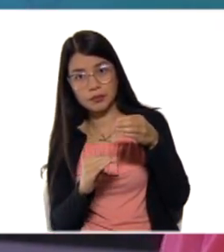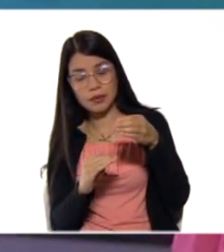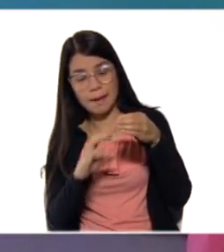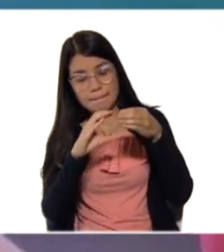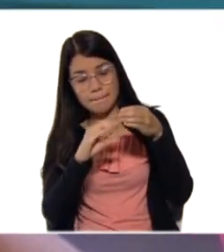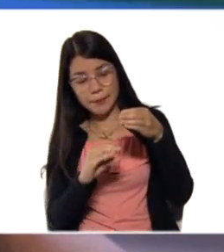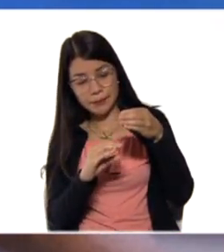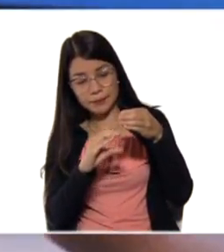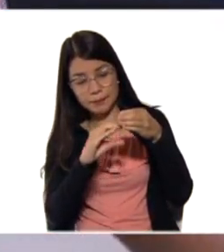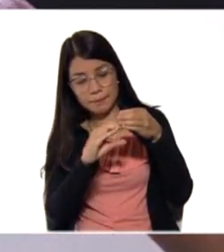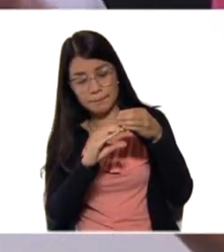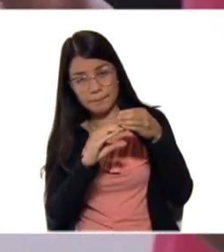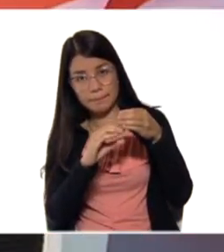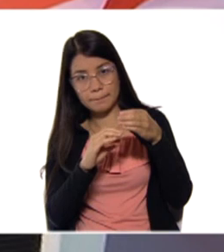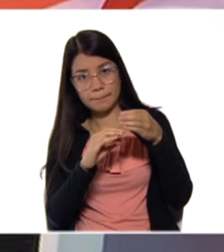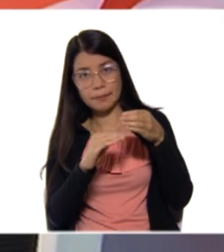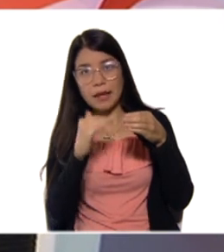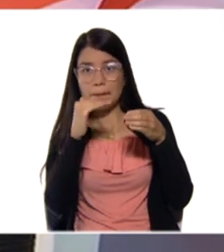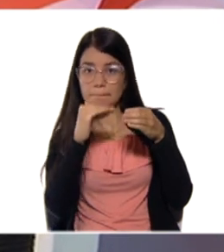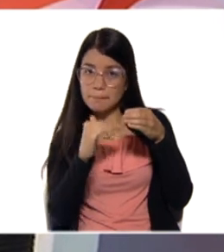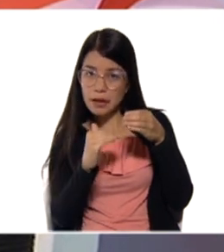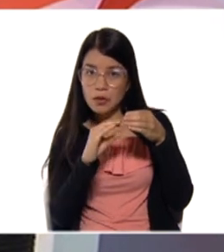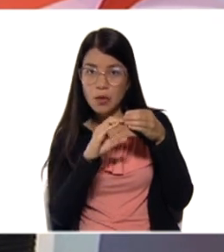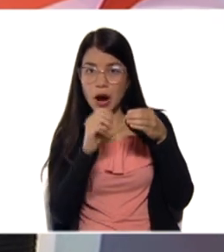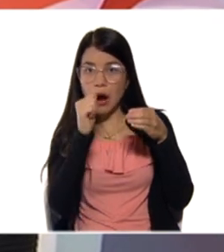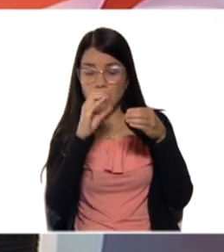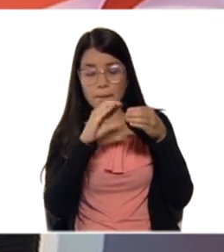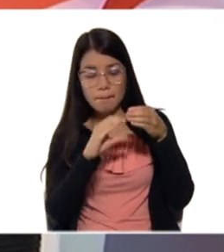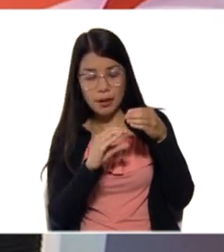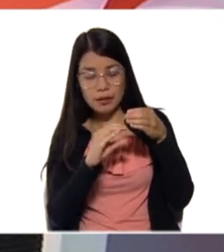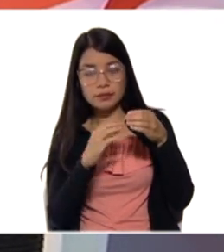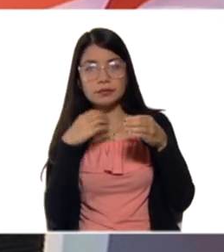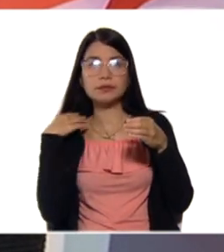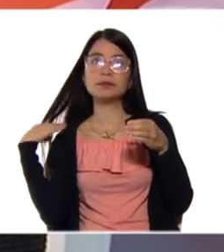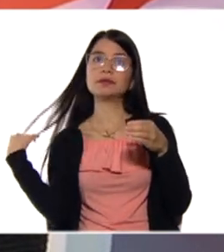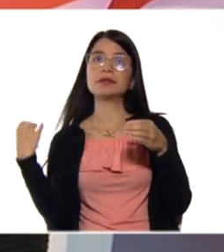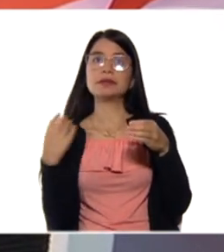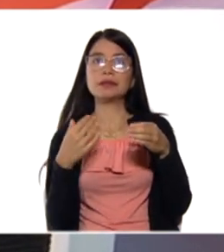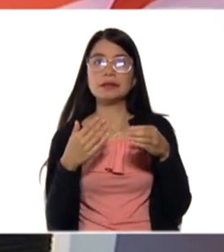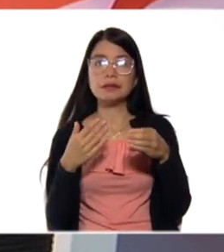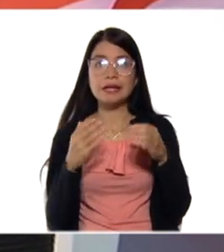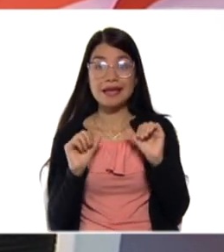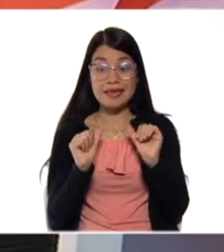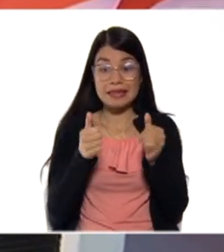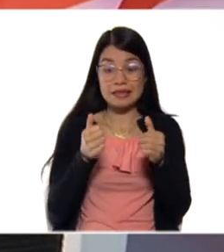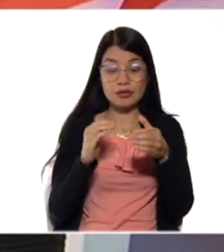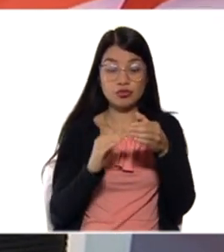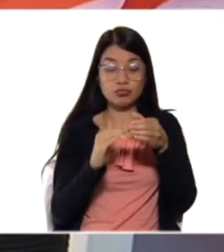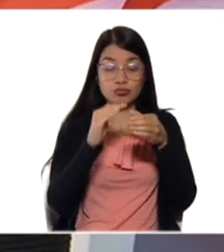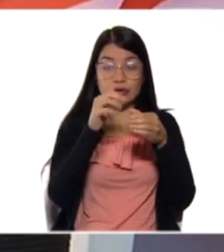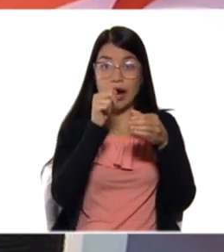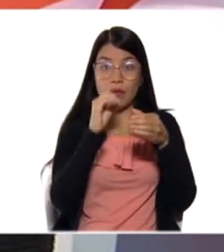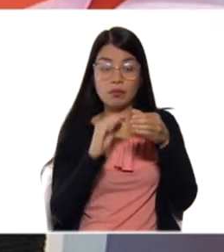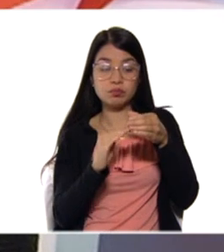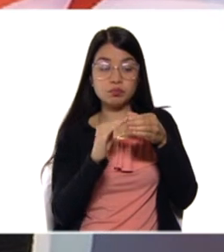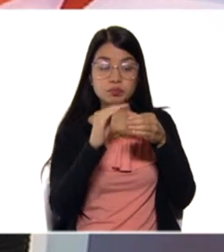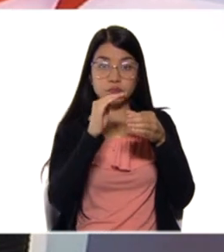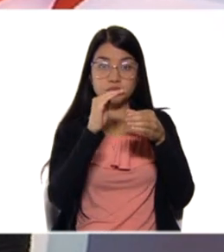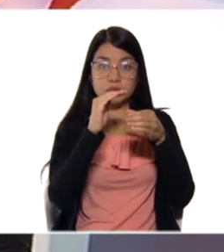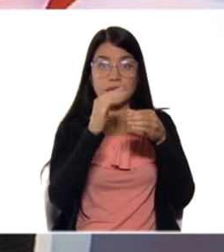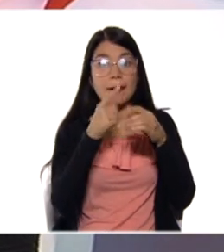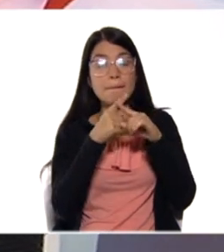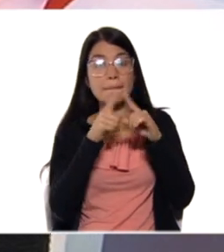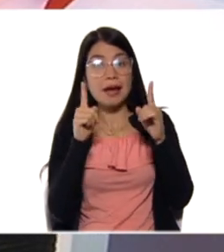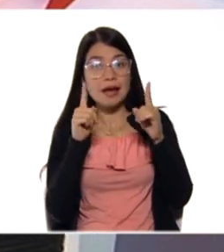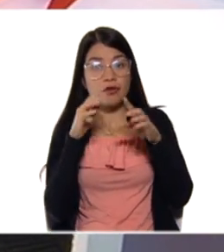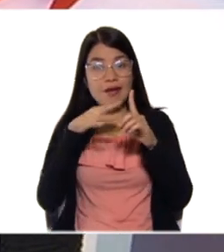Y eso es lo que tenemos acá. Inicialmente, una cantidad de energía mayor, pero la libera al